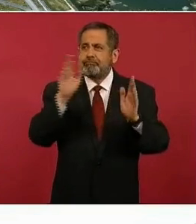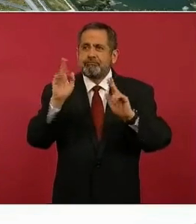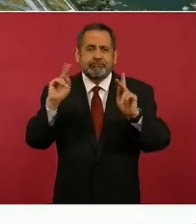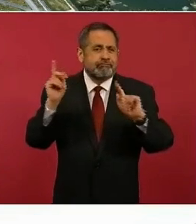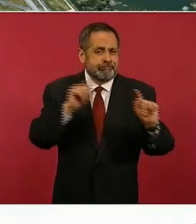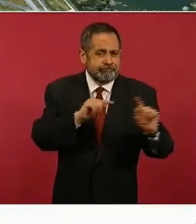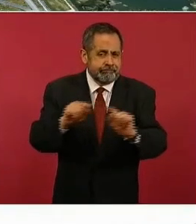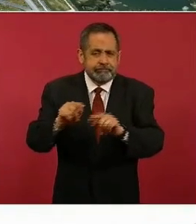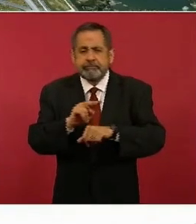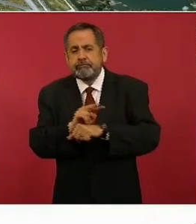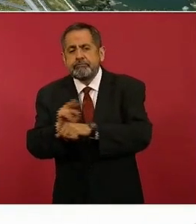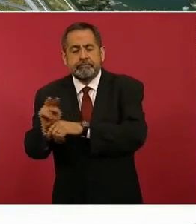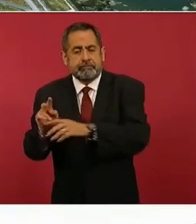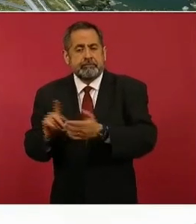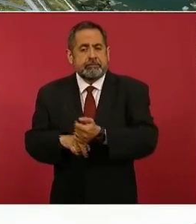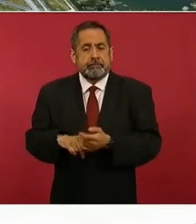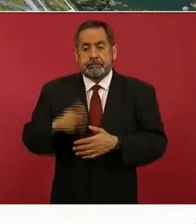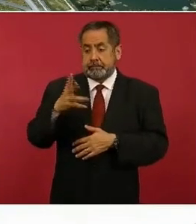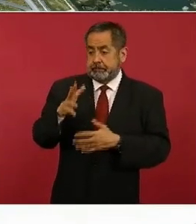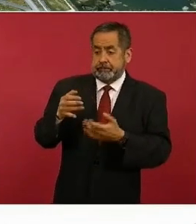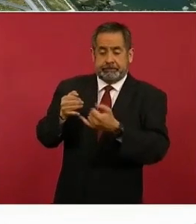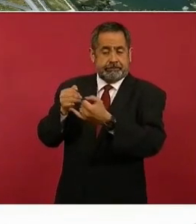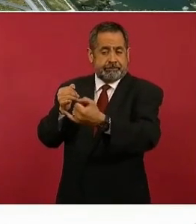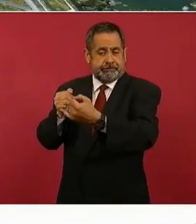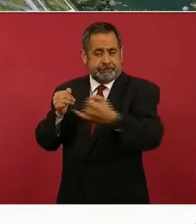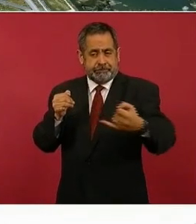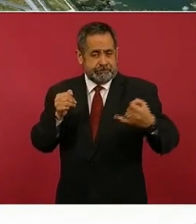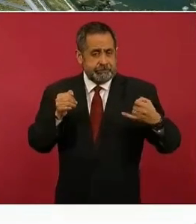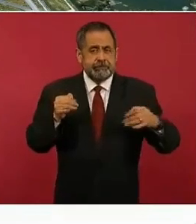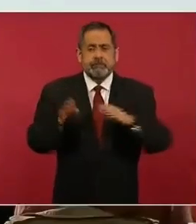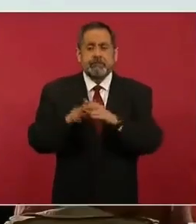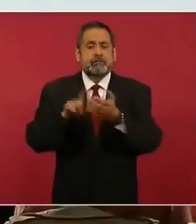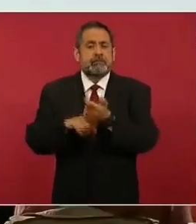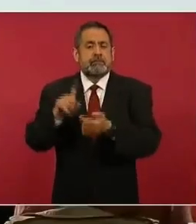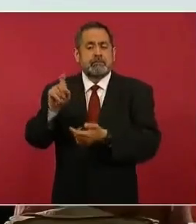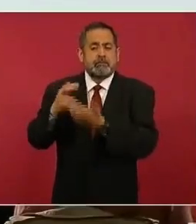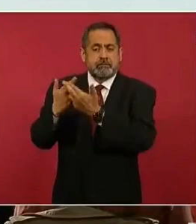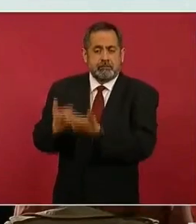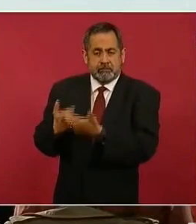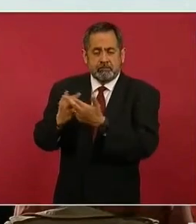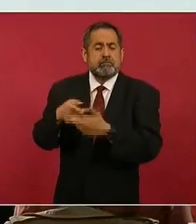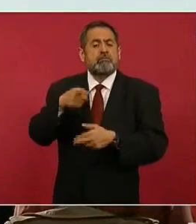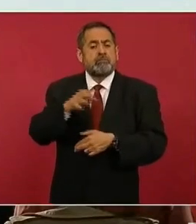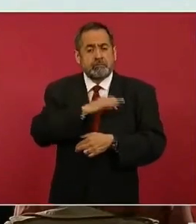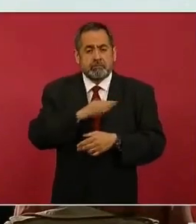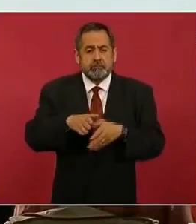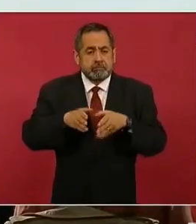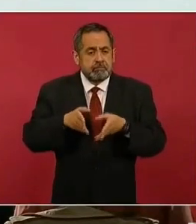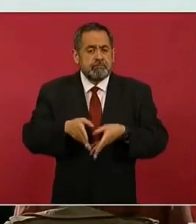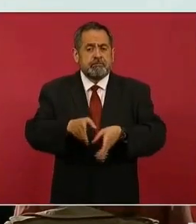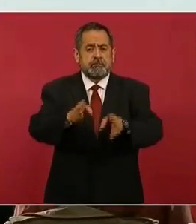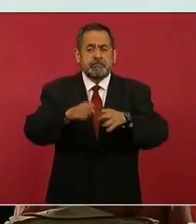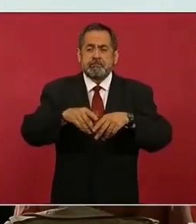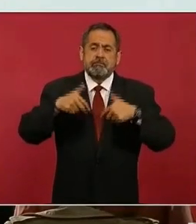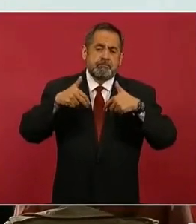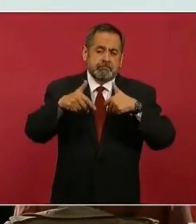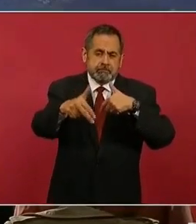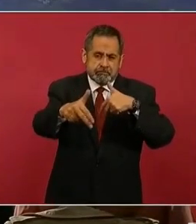kilómetros de bordos para contención de agua y que funcionan además como senderos peatonales y ciclistas para poder visitar el lugar.